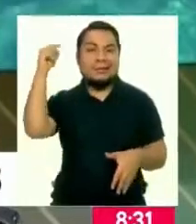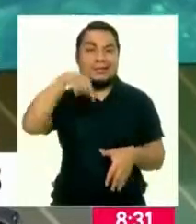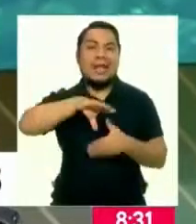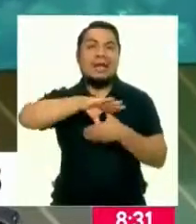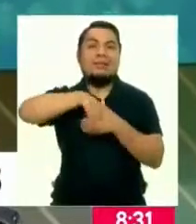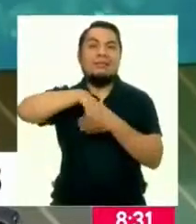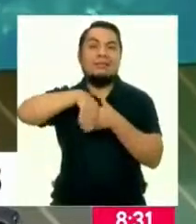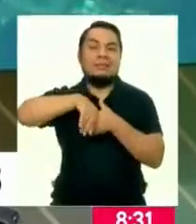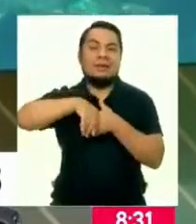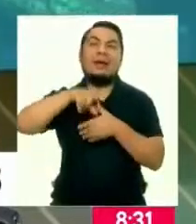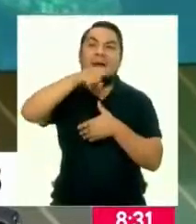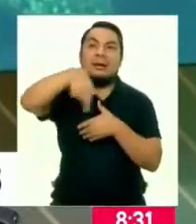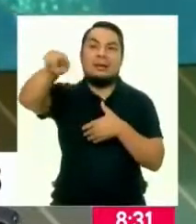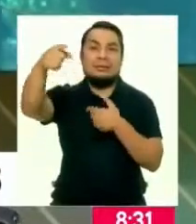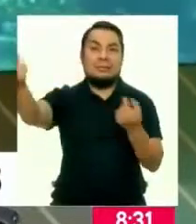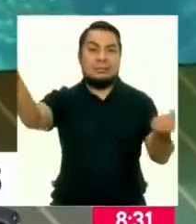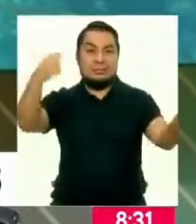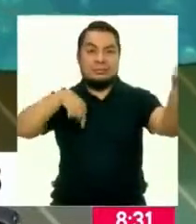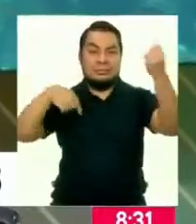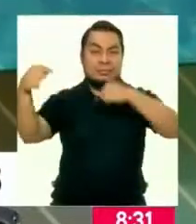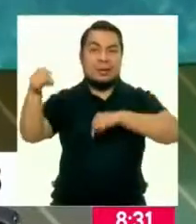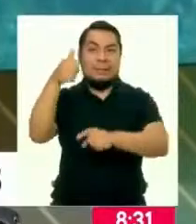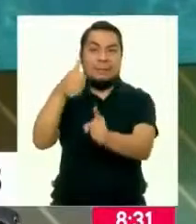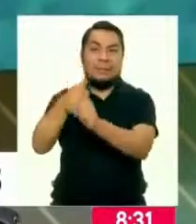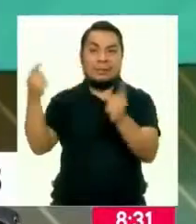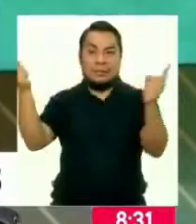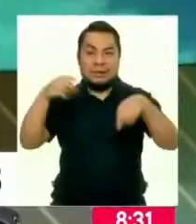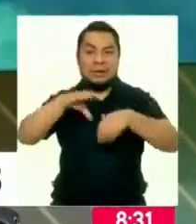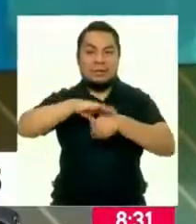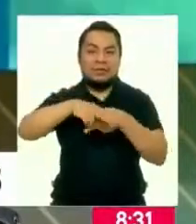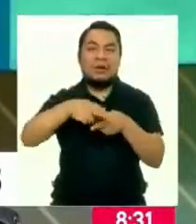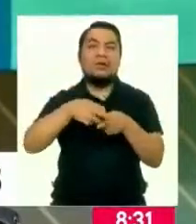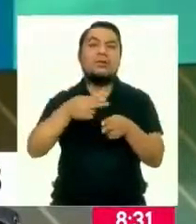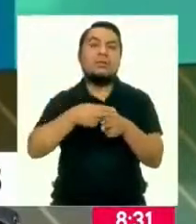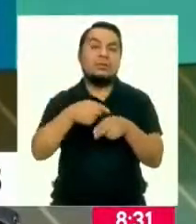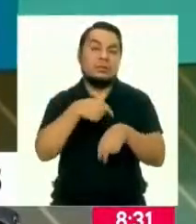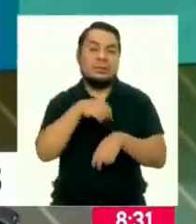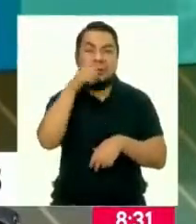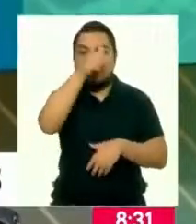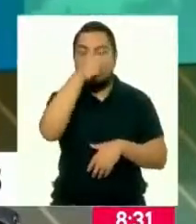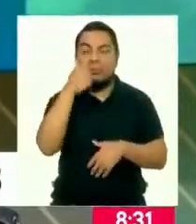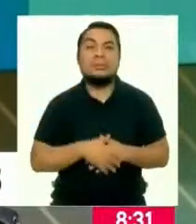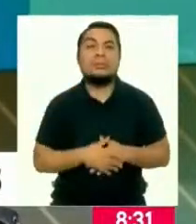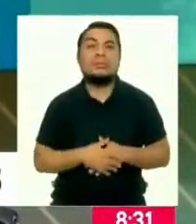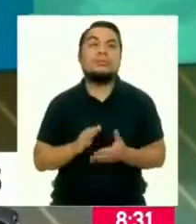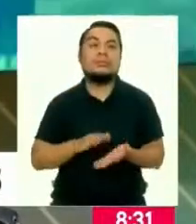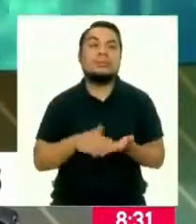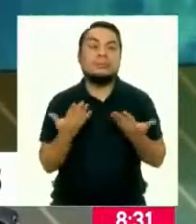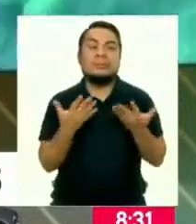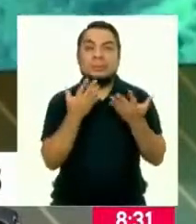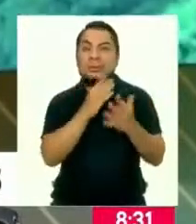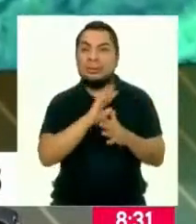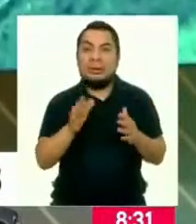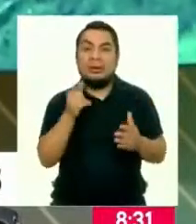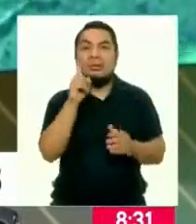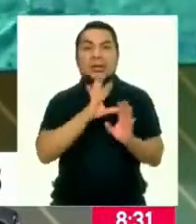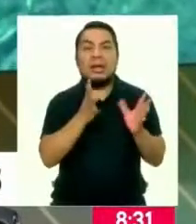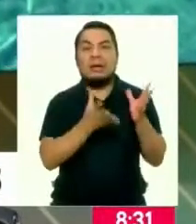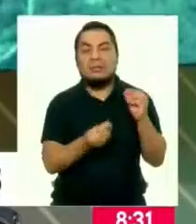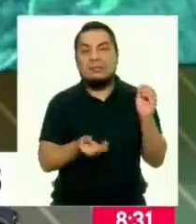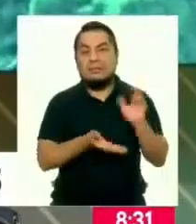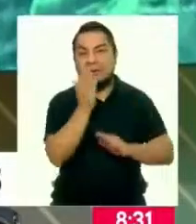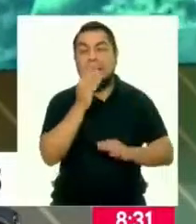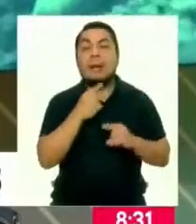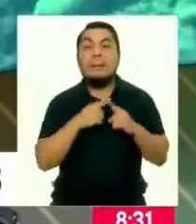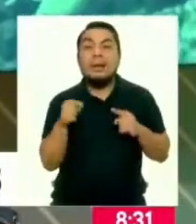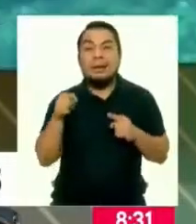algunas ciudades vienen los mismos agricultores hacia las ferias, los domingos, y se tenían esas ferias. Entonces, lo que ahora tenemos